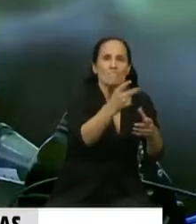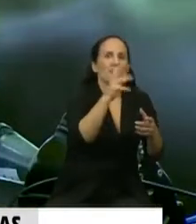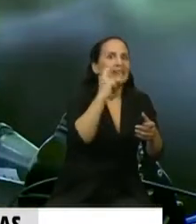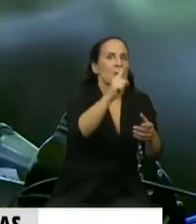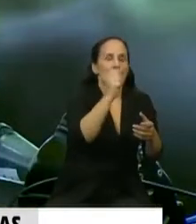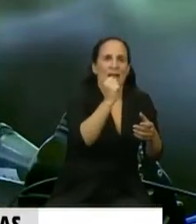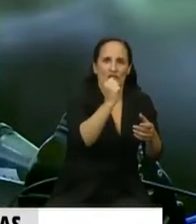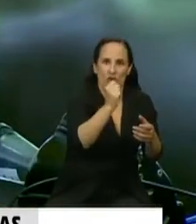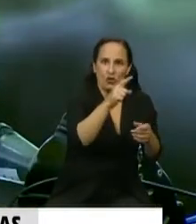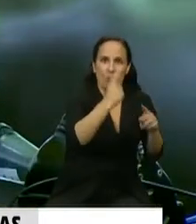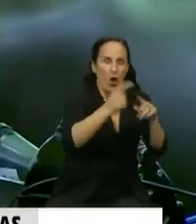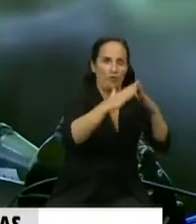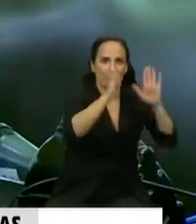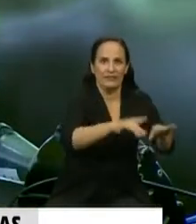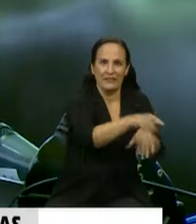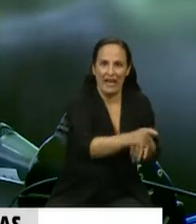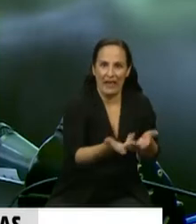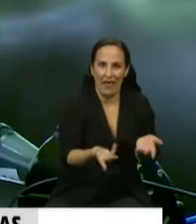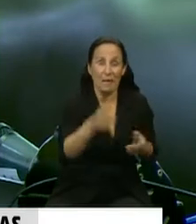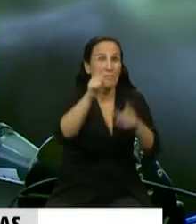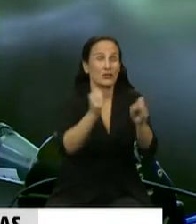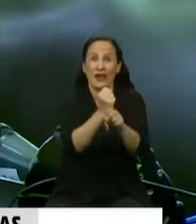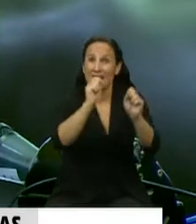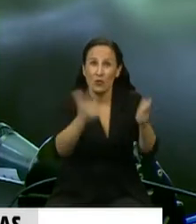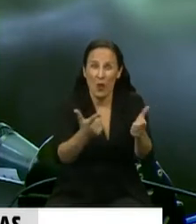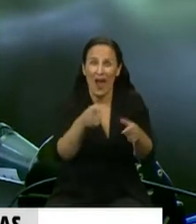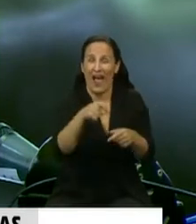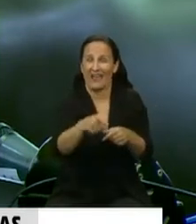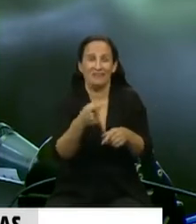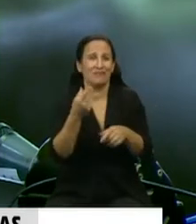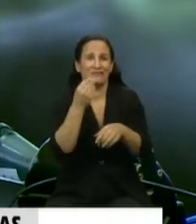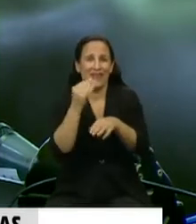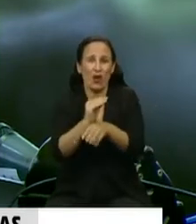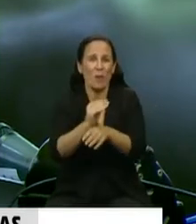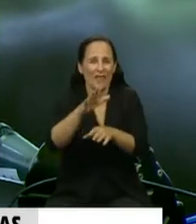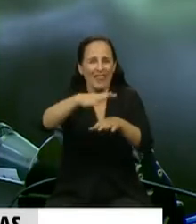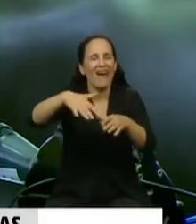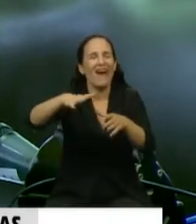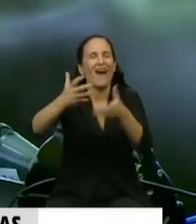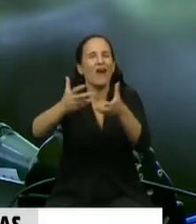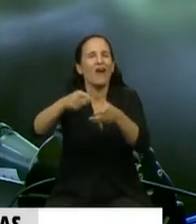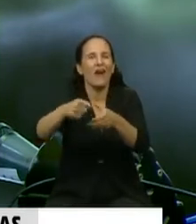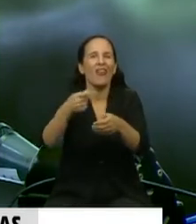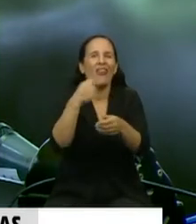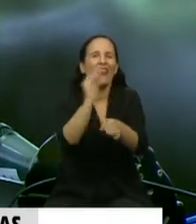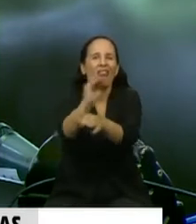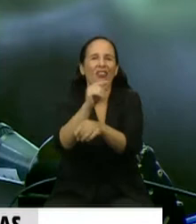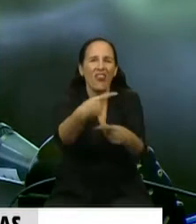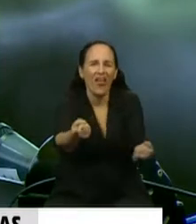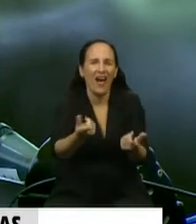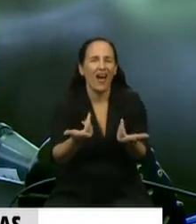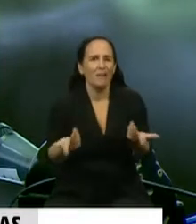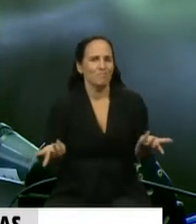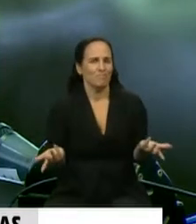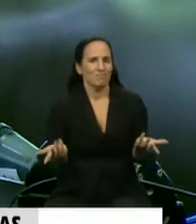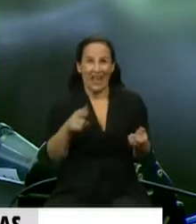pesos no vive nadie, desocupado menos y sin alimentos en los comedores populares mucho menos. No hay forma de sostener la cuarentena, por